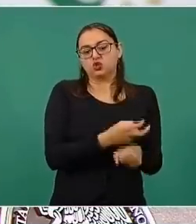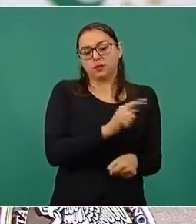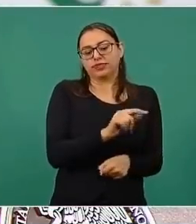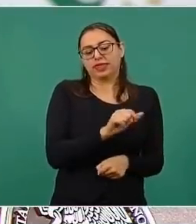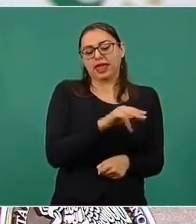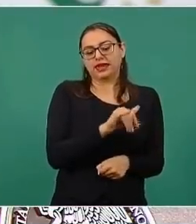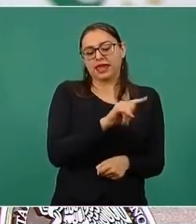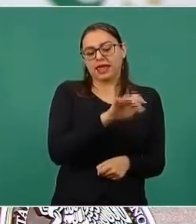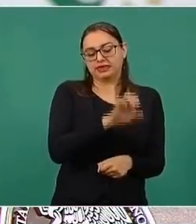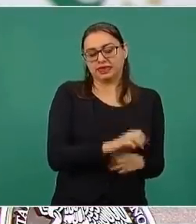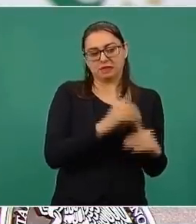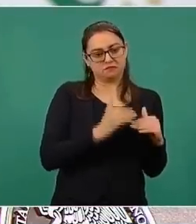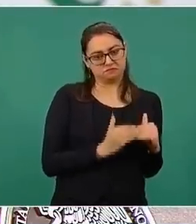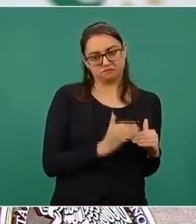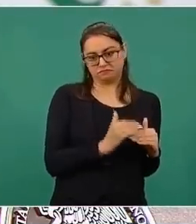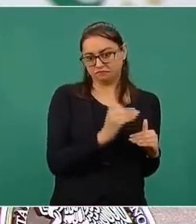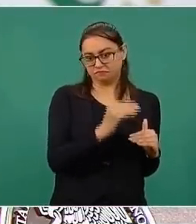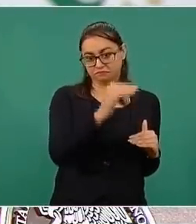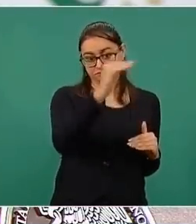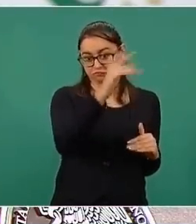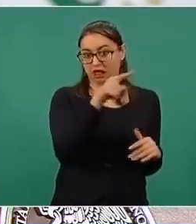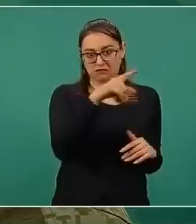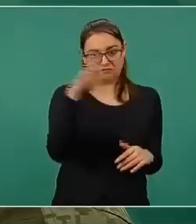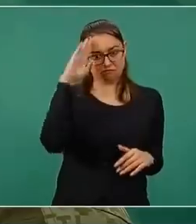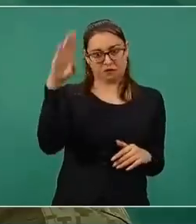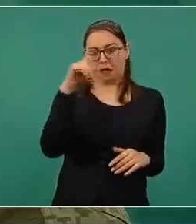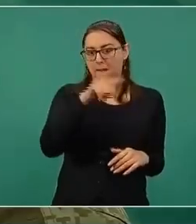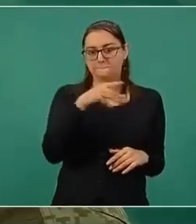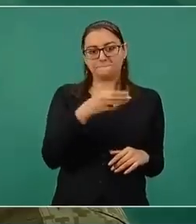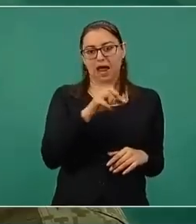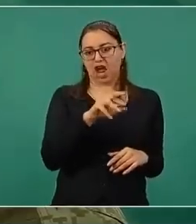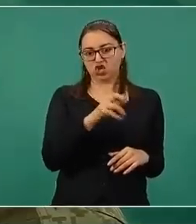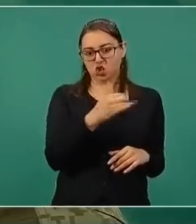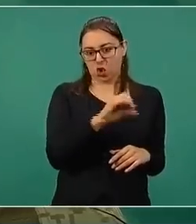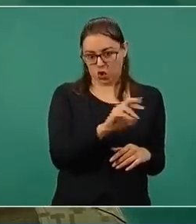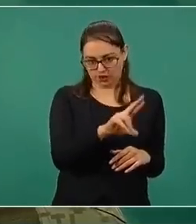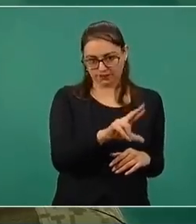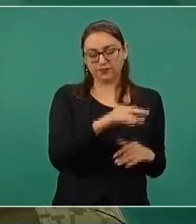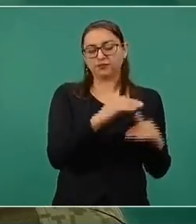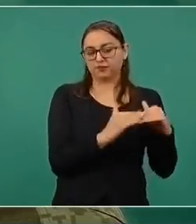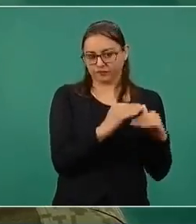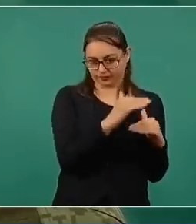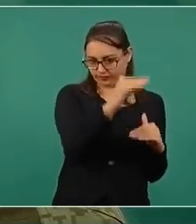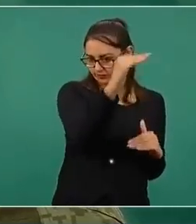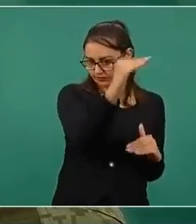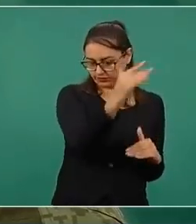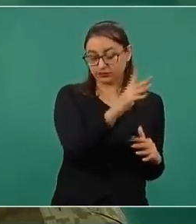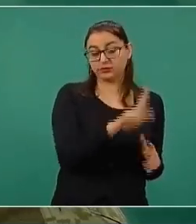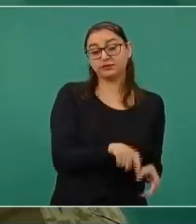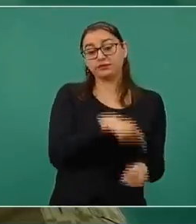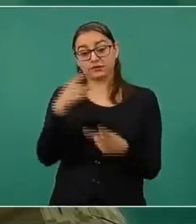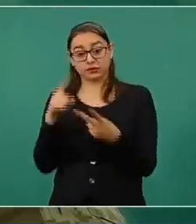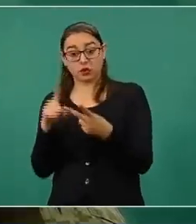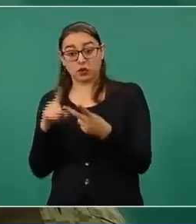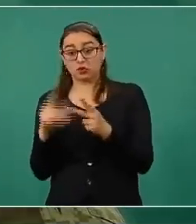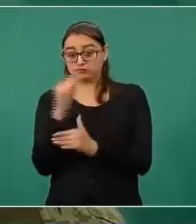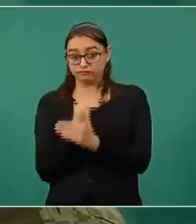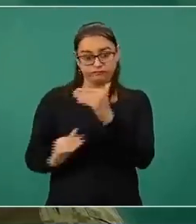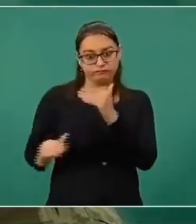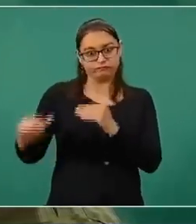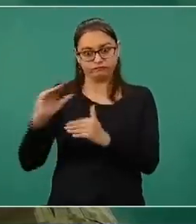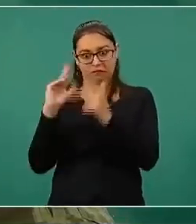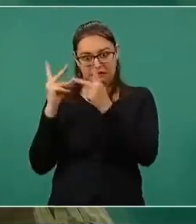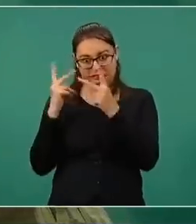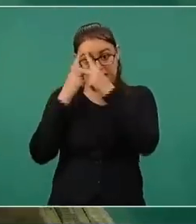capitanes mayores y la otra es la promoción superior de Tienes Coroneles